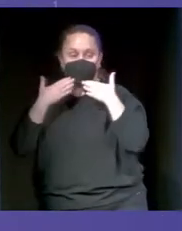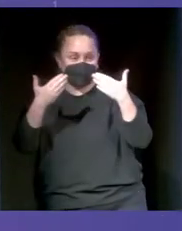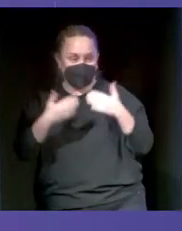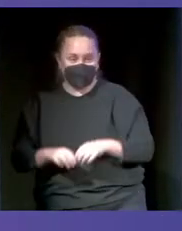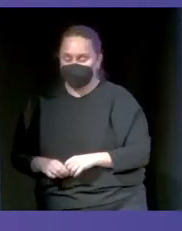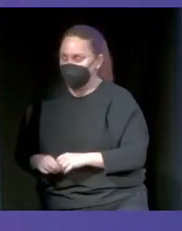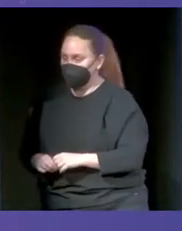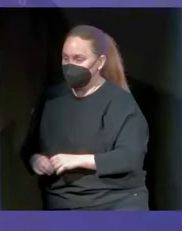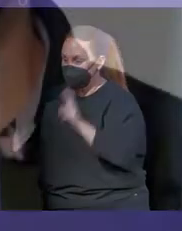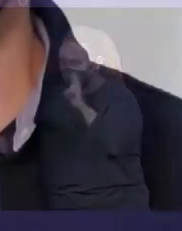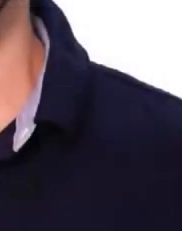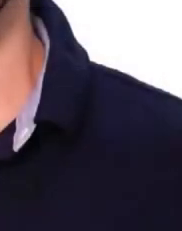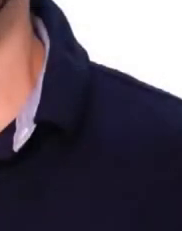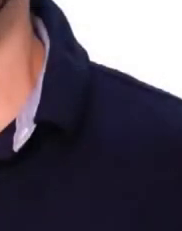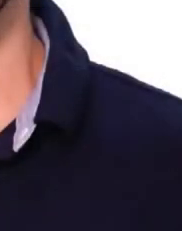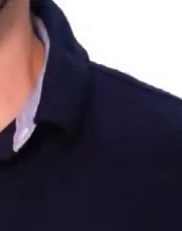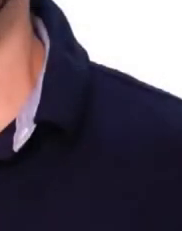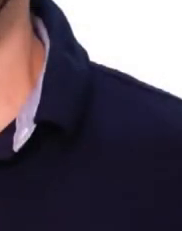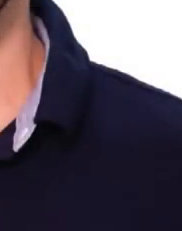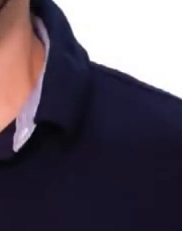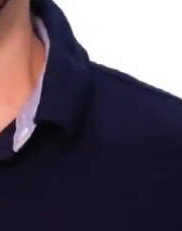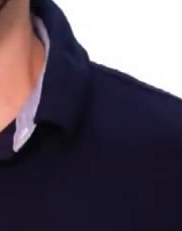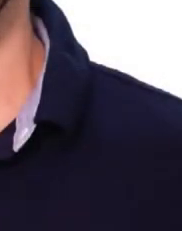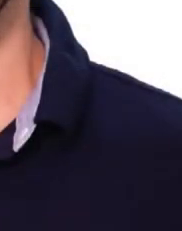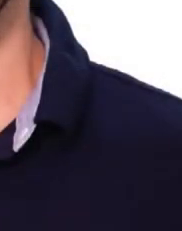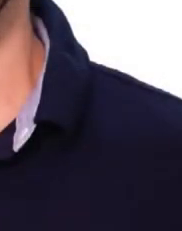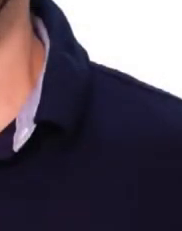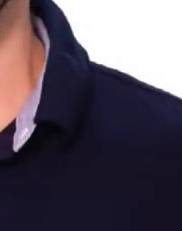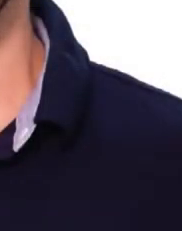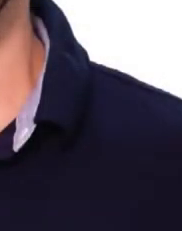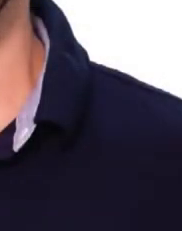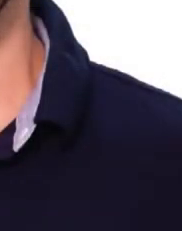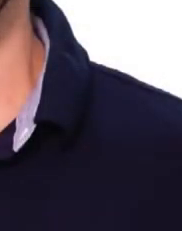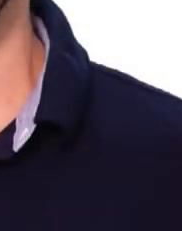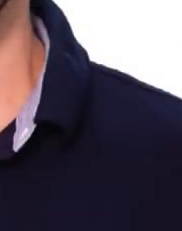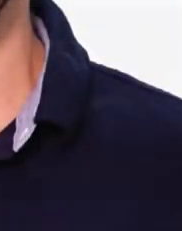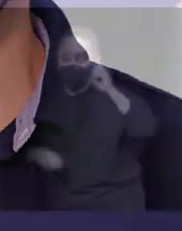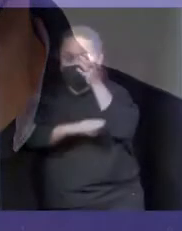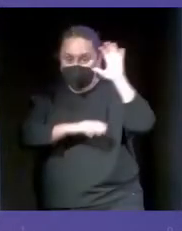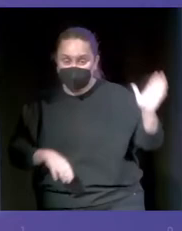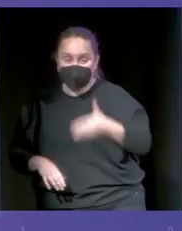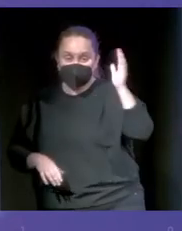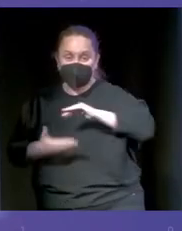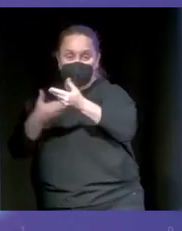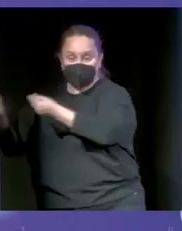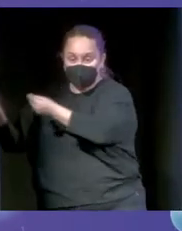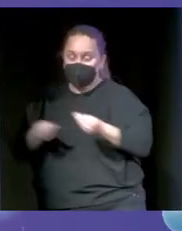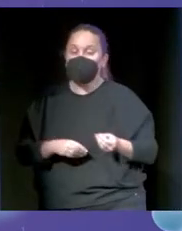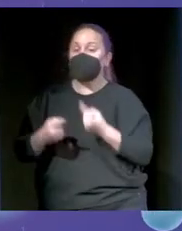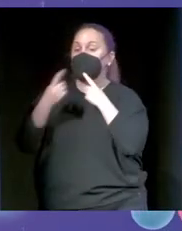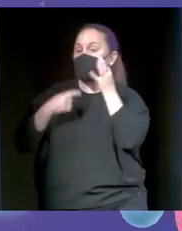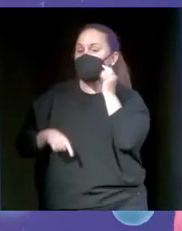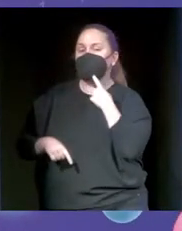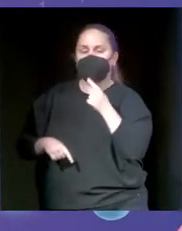Y como podéis ver, mi vida entera está dedicada a mi portátil. Soy la única persona que se ha traído el portátil hasta ahora. Mi novia siempre dice que somos tres en la